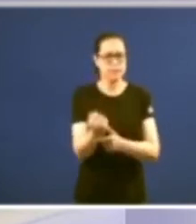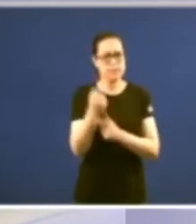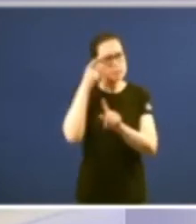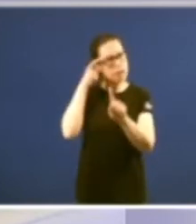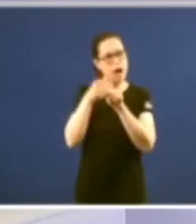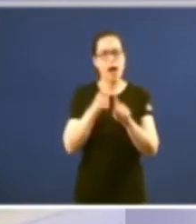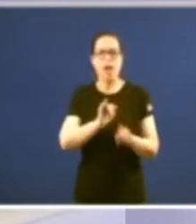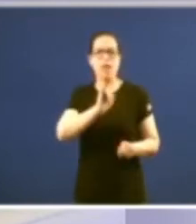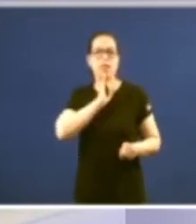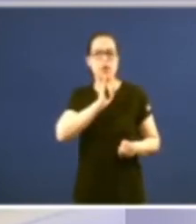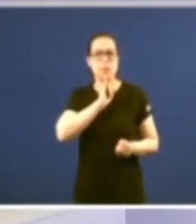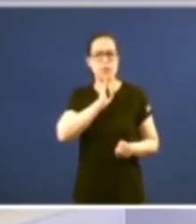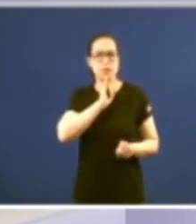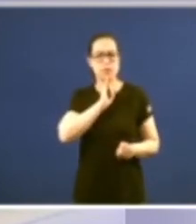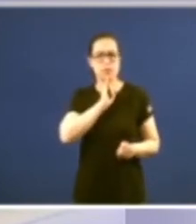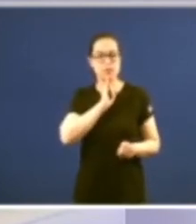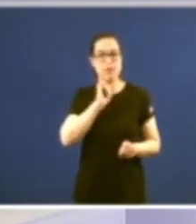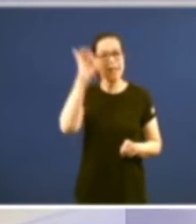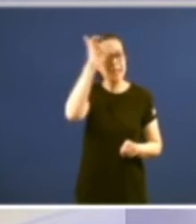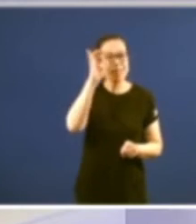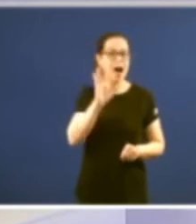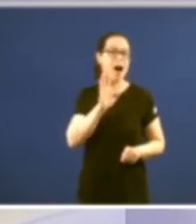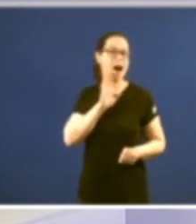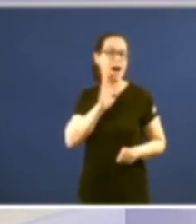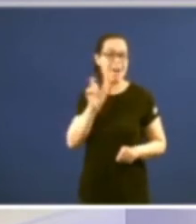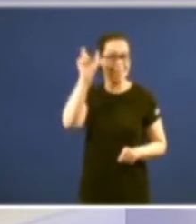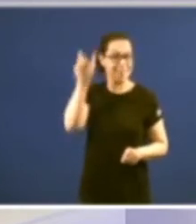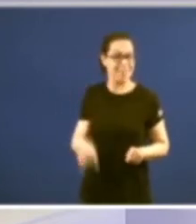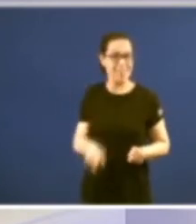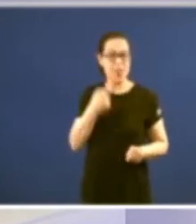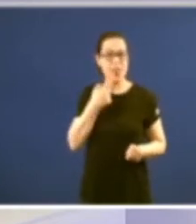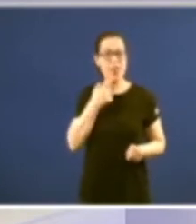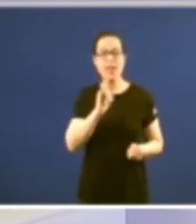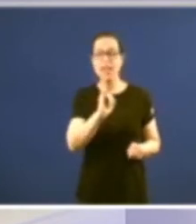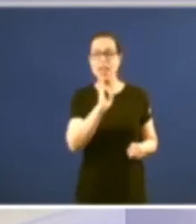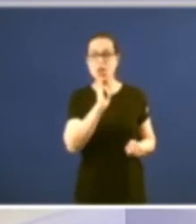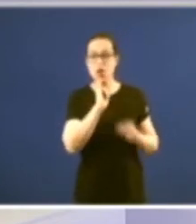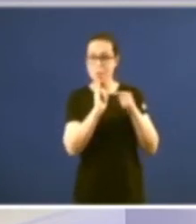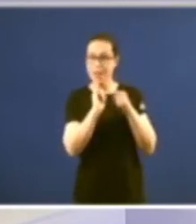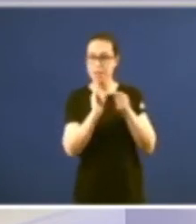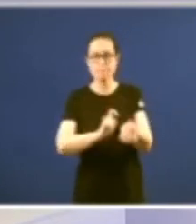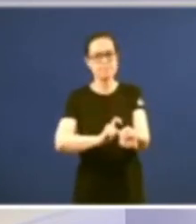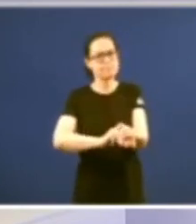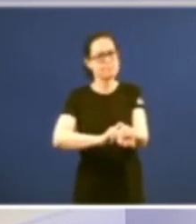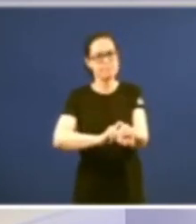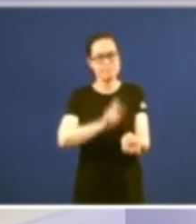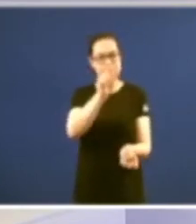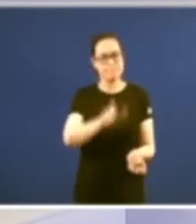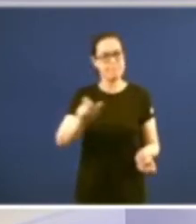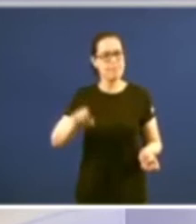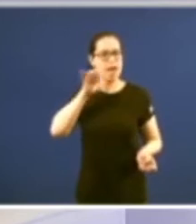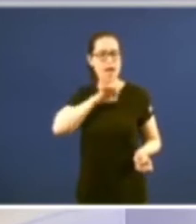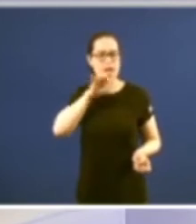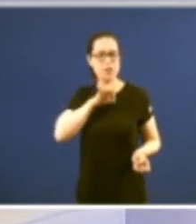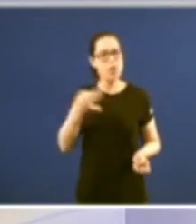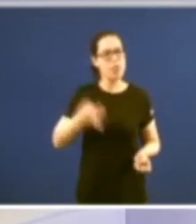que como sostiña Castelao reside a esencia da nosa forma de ser de ver e